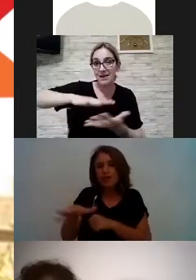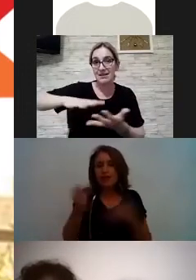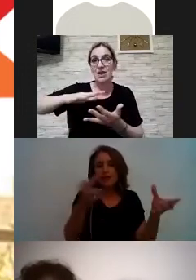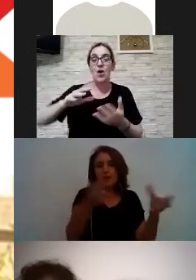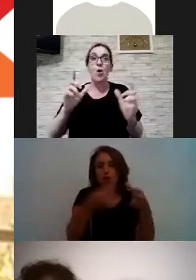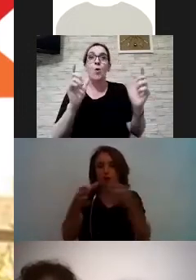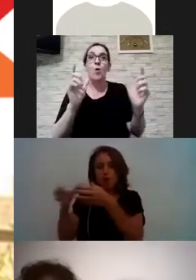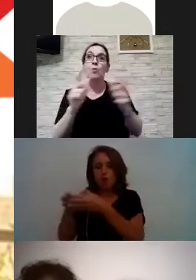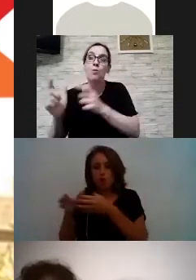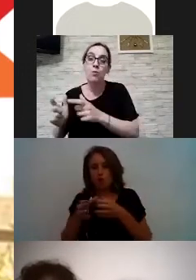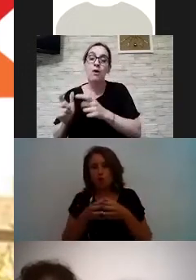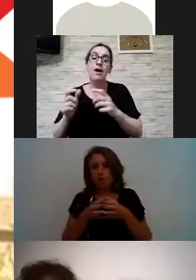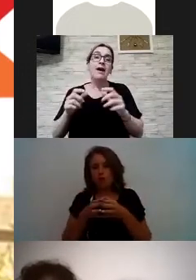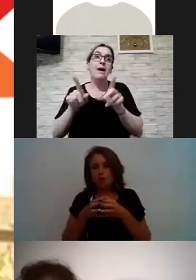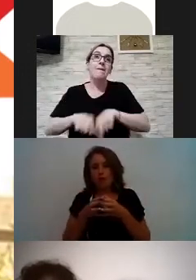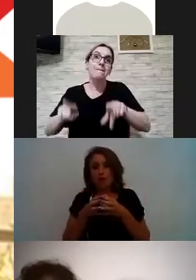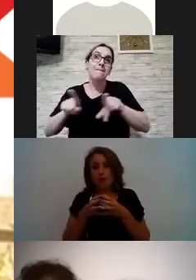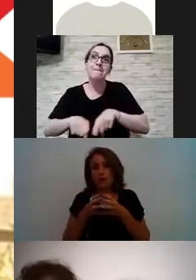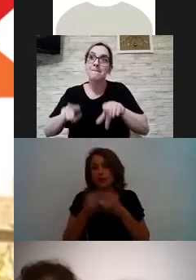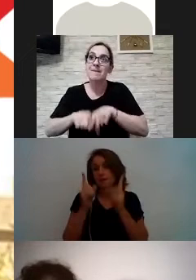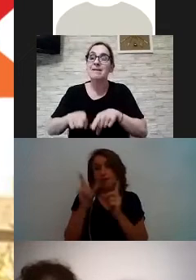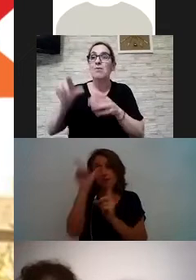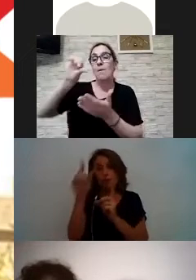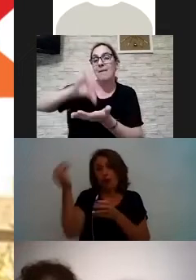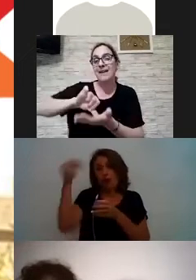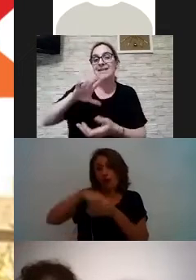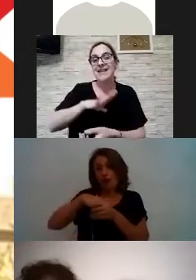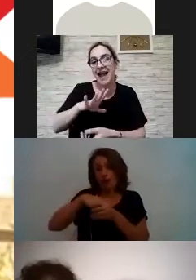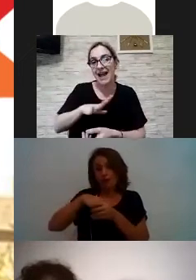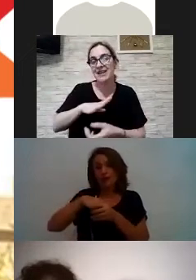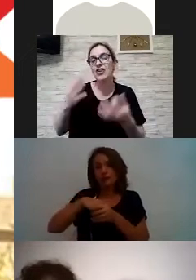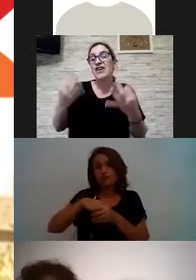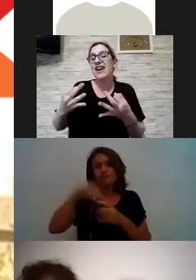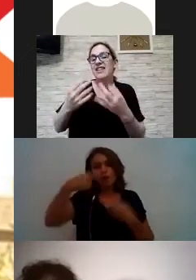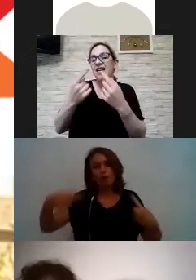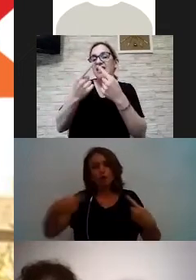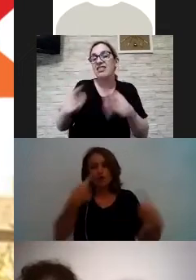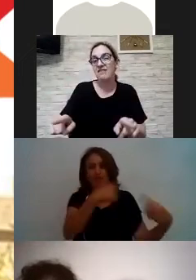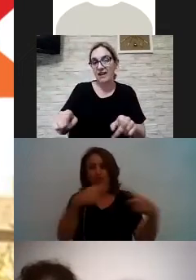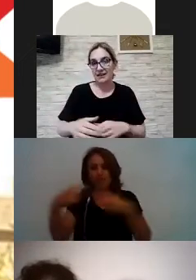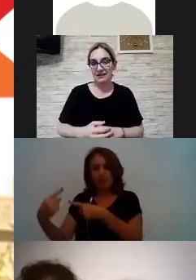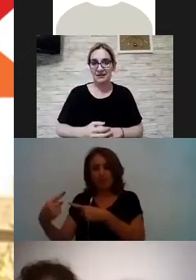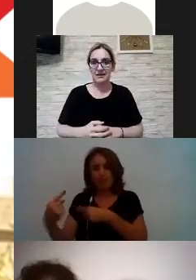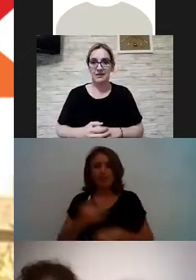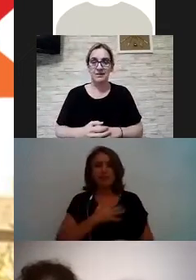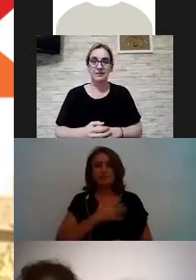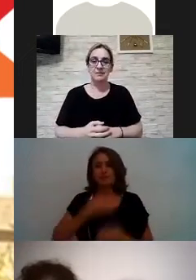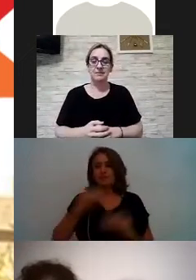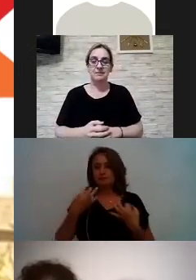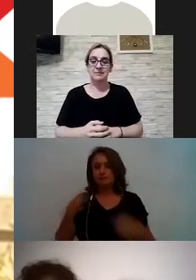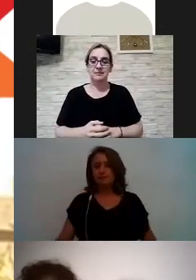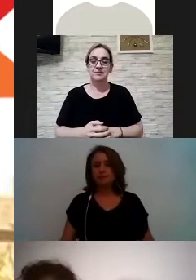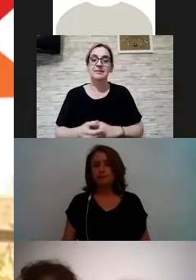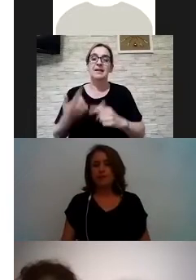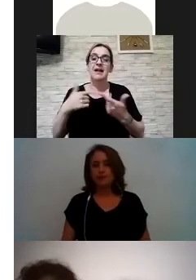que, aunque estén en nuestro mismo país, son realidades diferentes. Así que, bueno, eso fue una experiencia muy buena. ¿Y la siguiente,